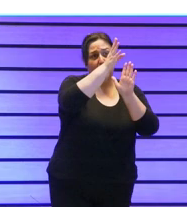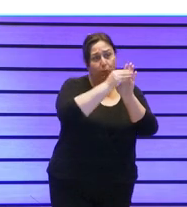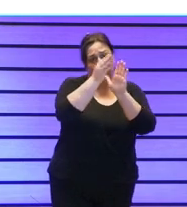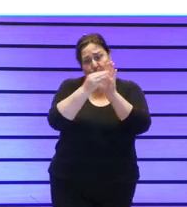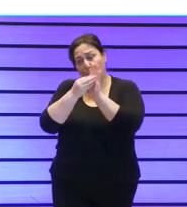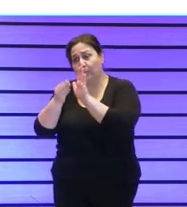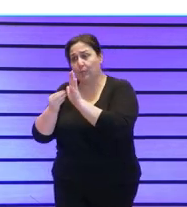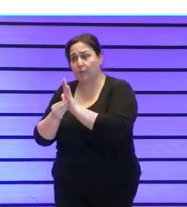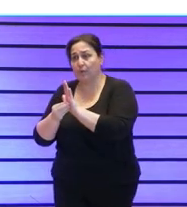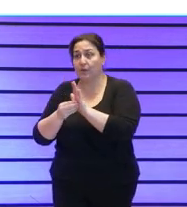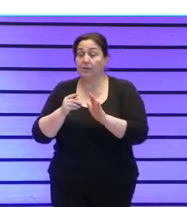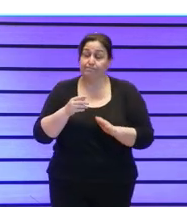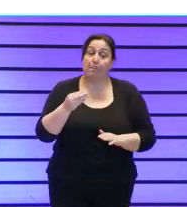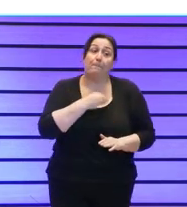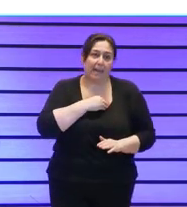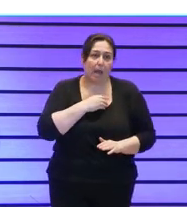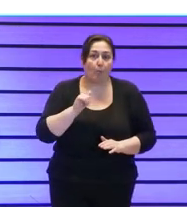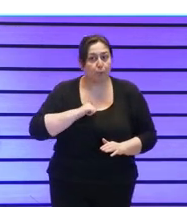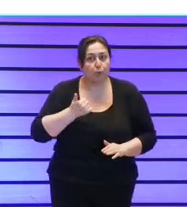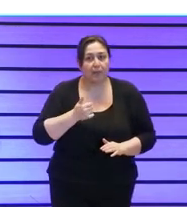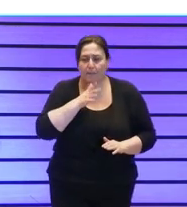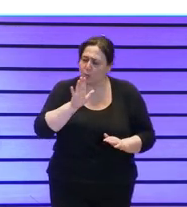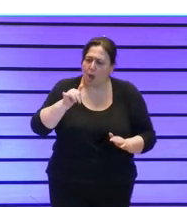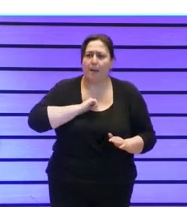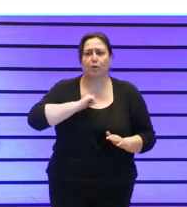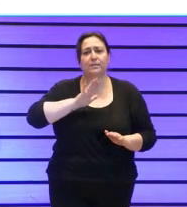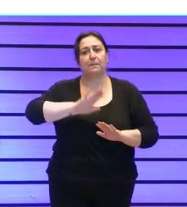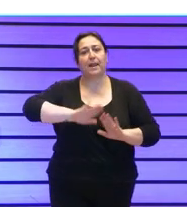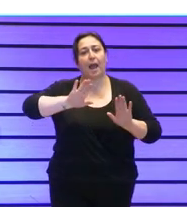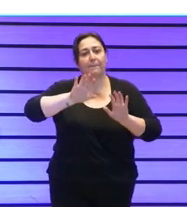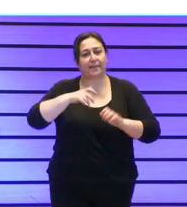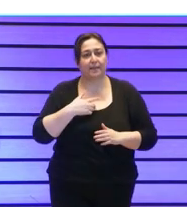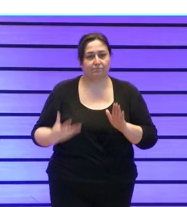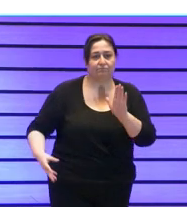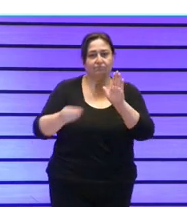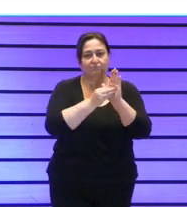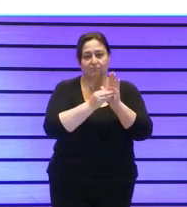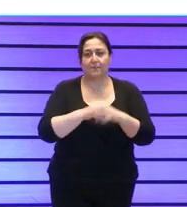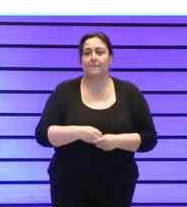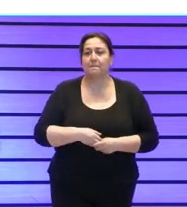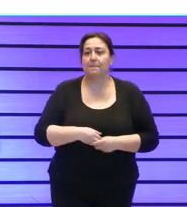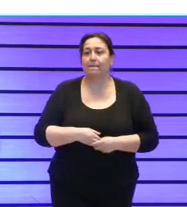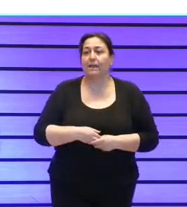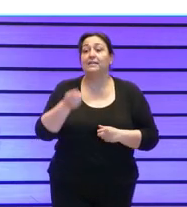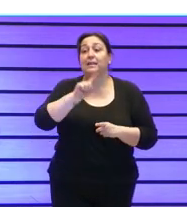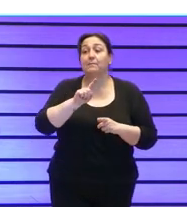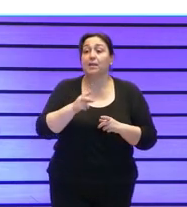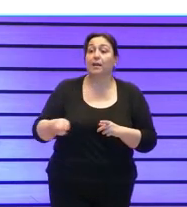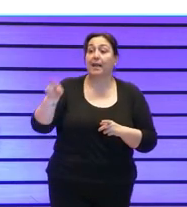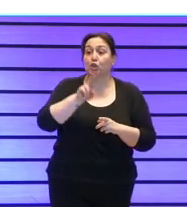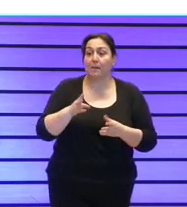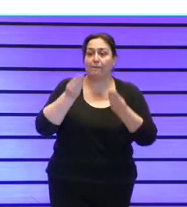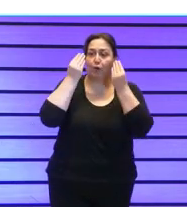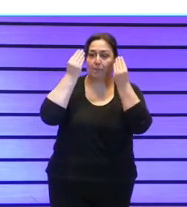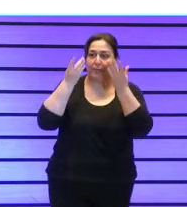oportunidad pero ya que estaba era también una oportunidad de aprendizaje luego fuimos retomando la formación cuando ya